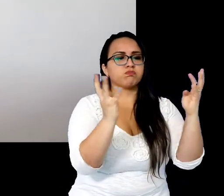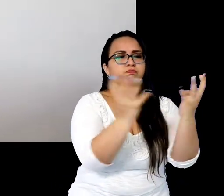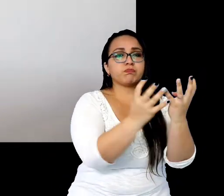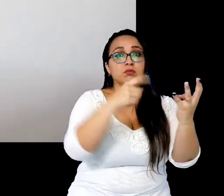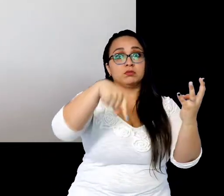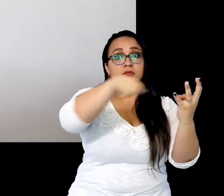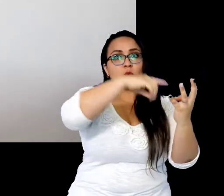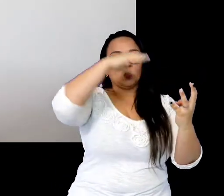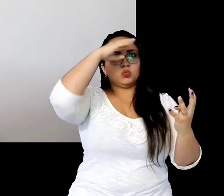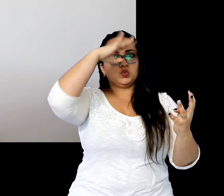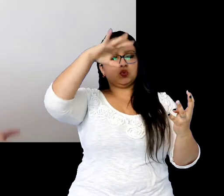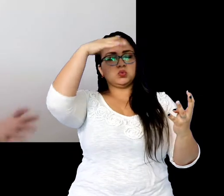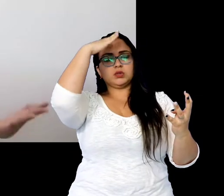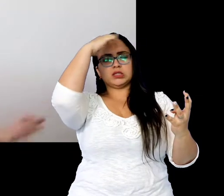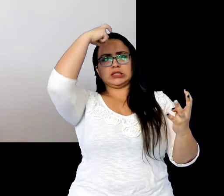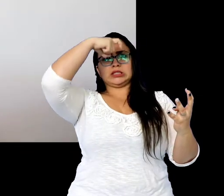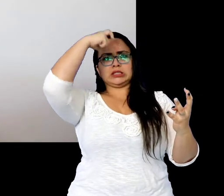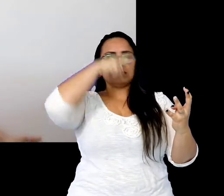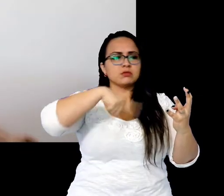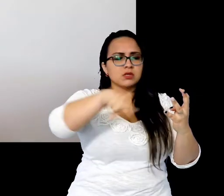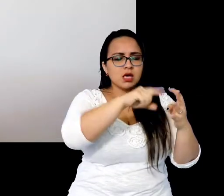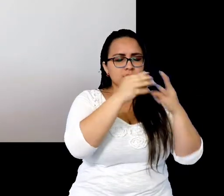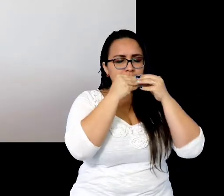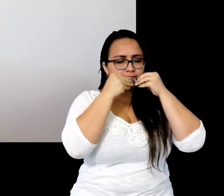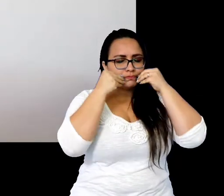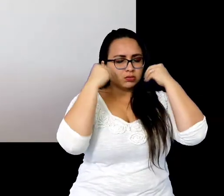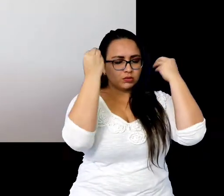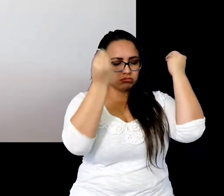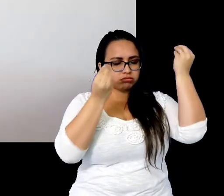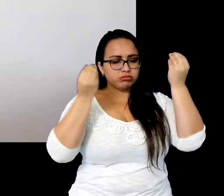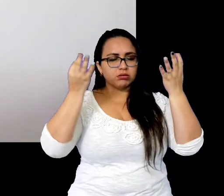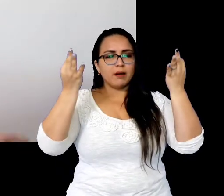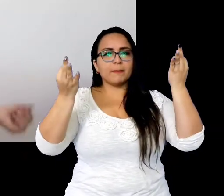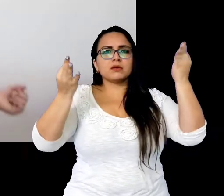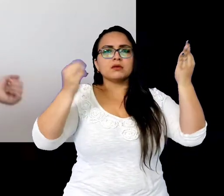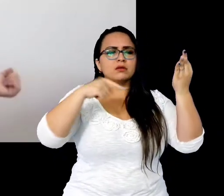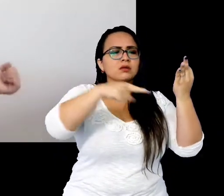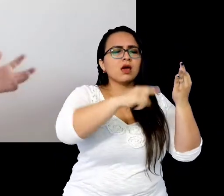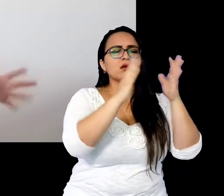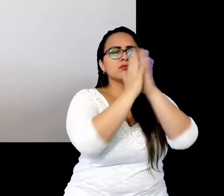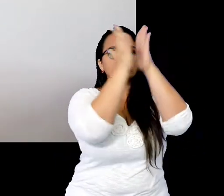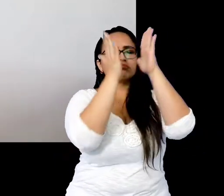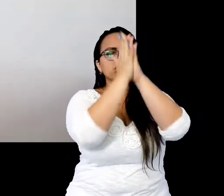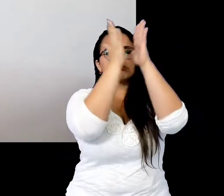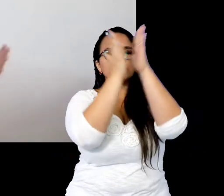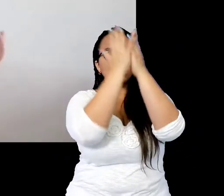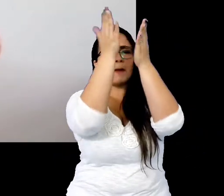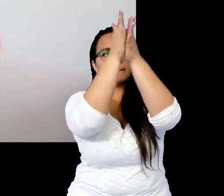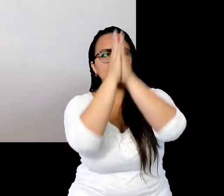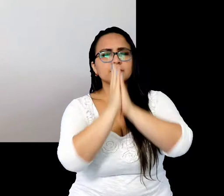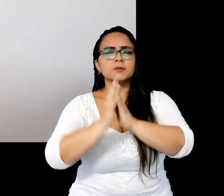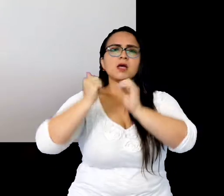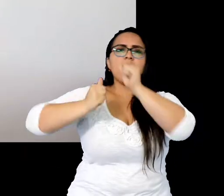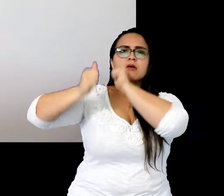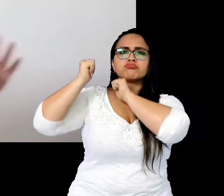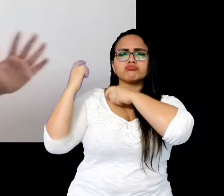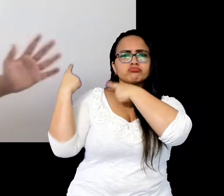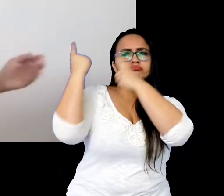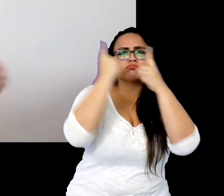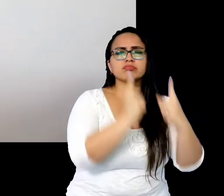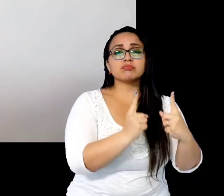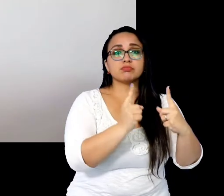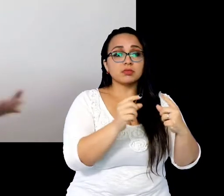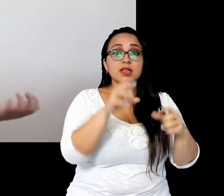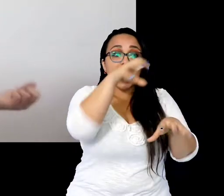A veces se imponían en silencio. Estos canticos invocaban a sus ancestros. Entre ellos había no